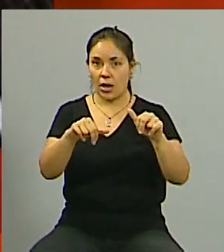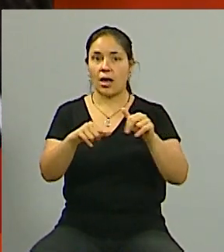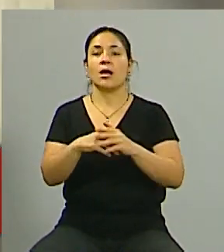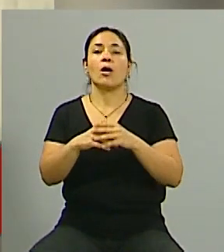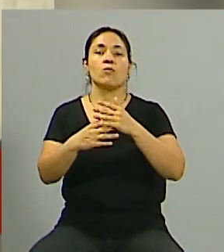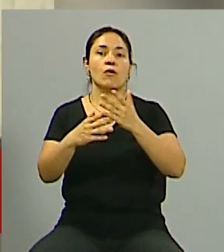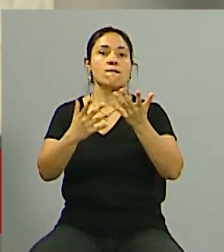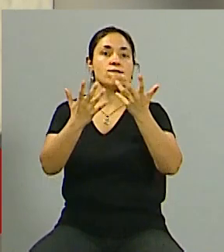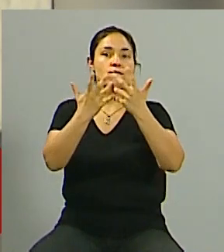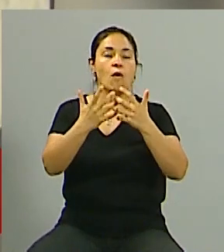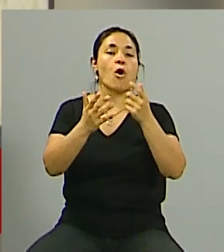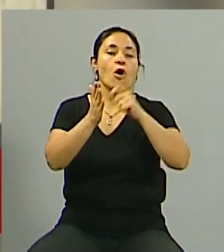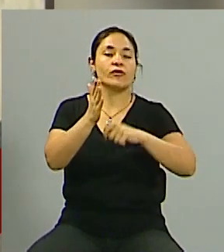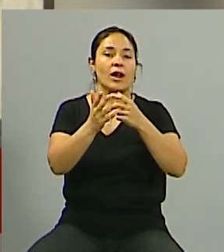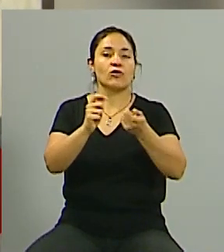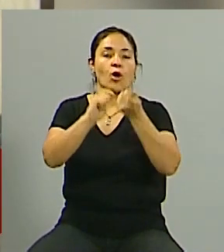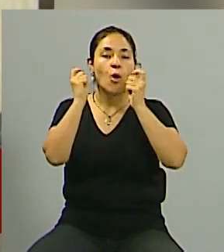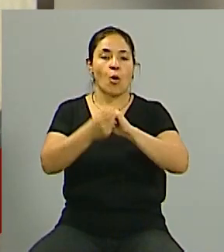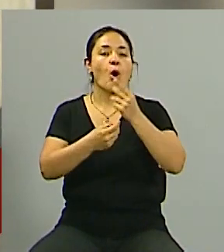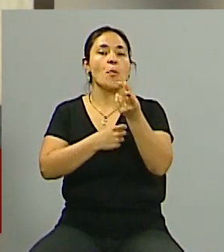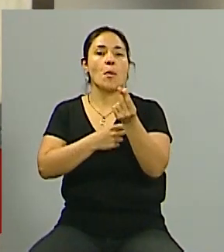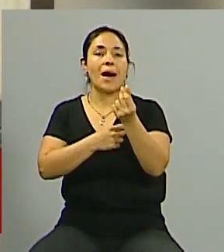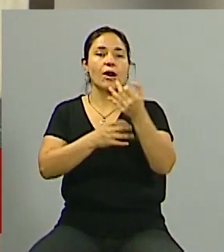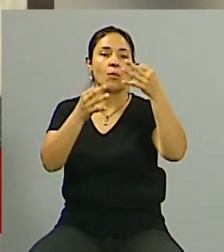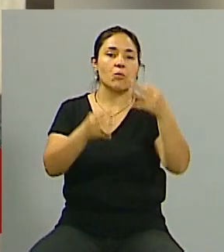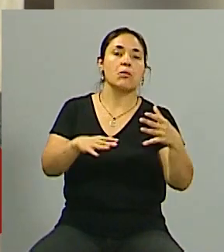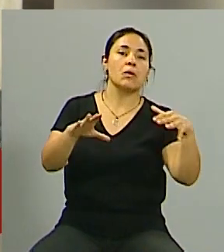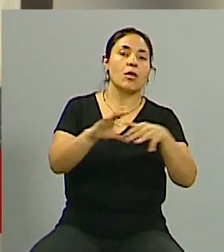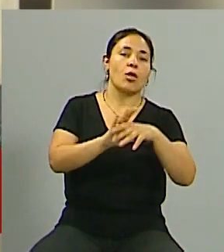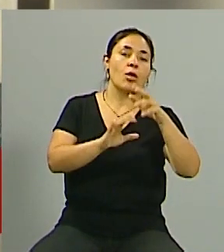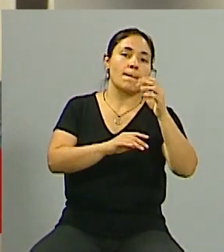cómo va se va a interpretar ese contrato o qué valor se va a tomar como el canon locating